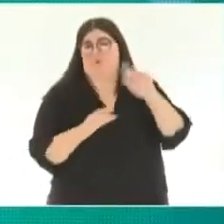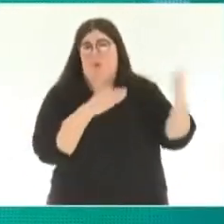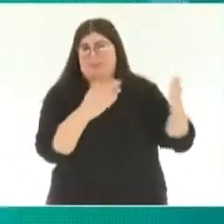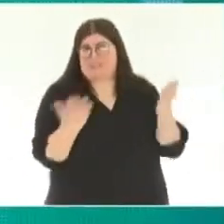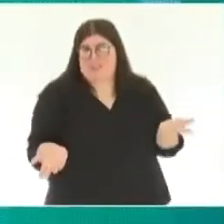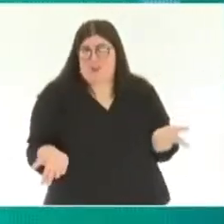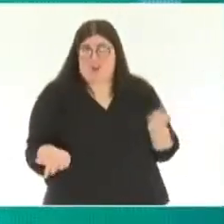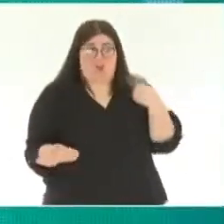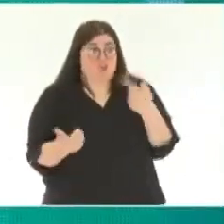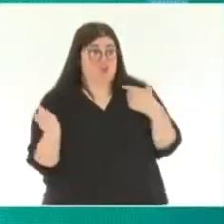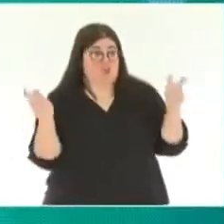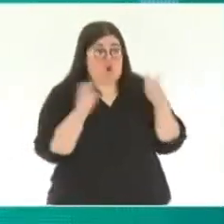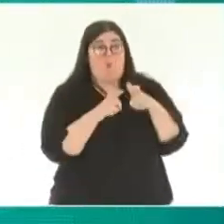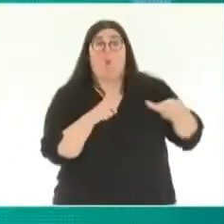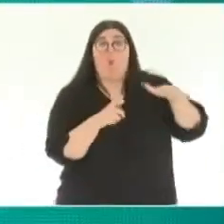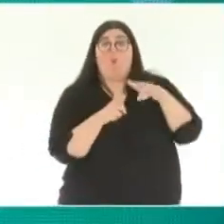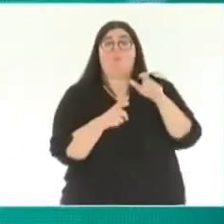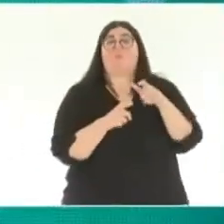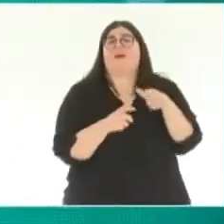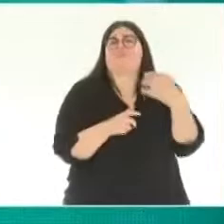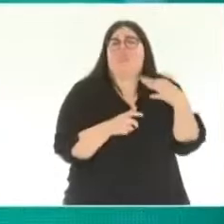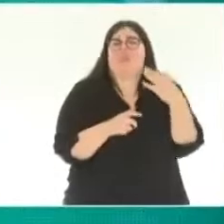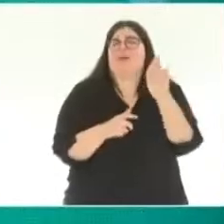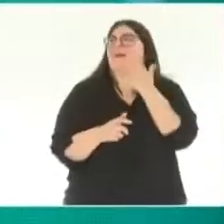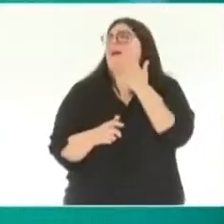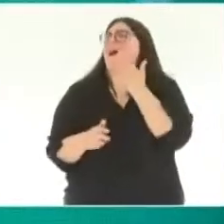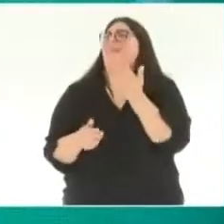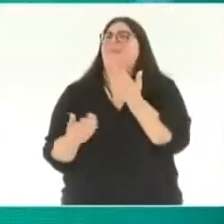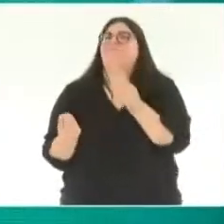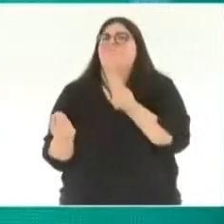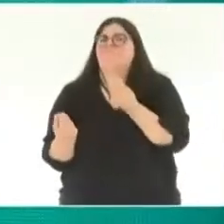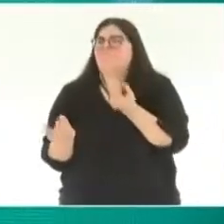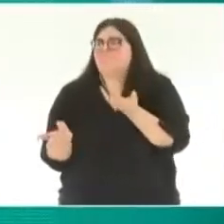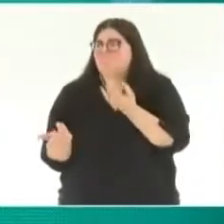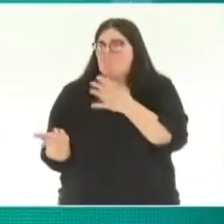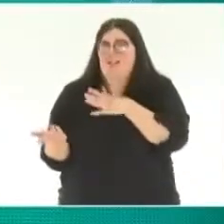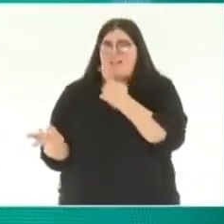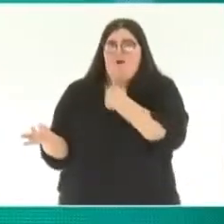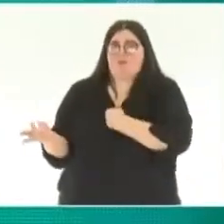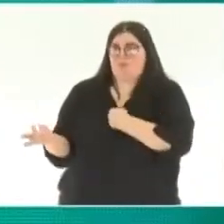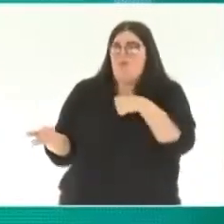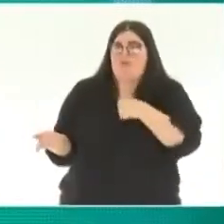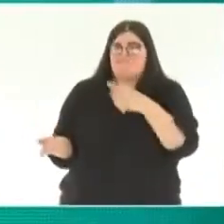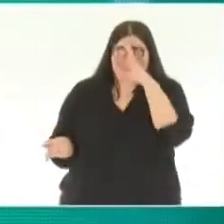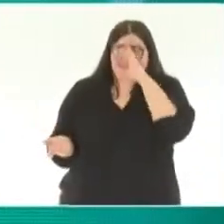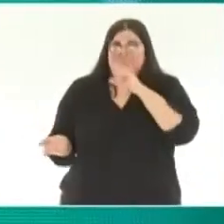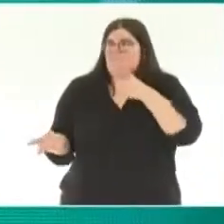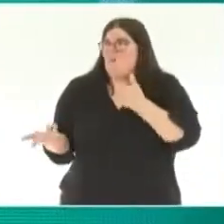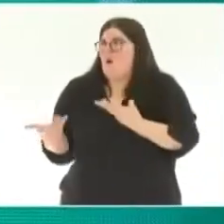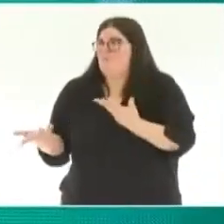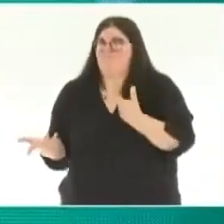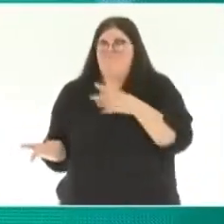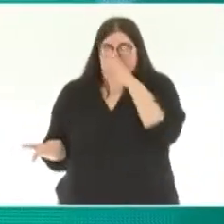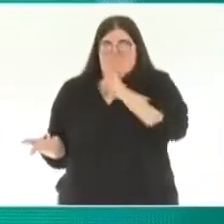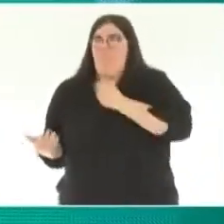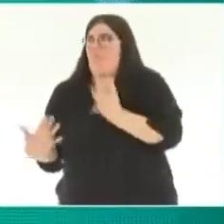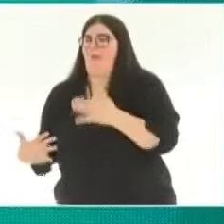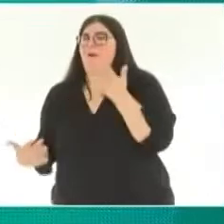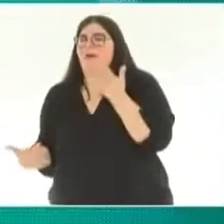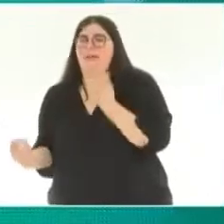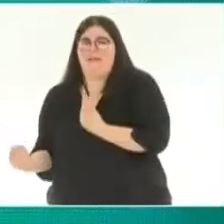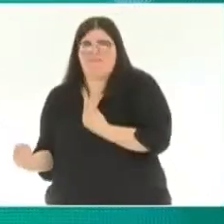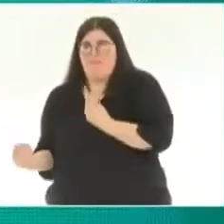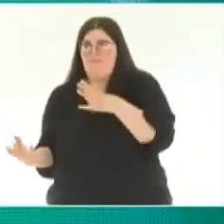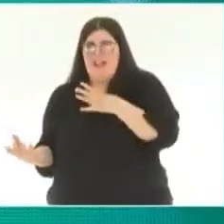ser de la Junta, los comuneros, poner la cara a algo que no se consulta y no se lleva a cabo como tendría que